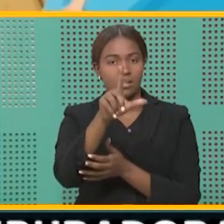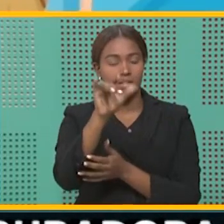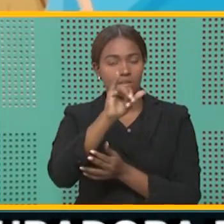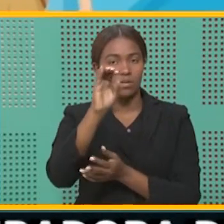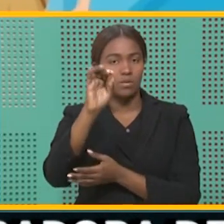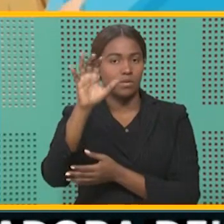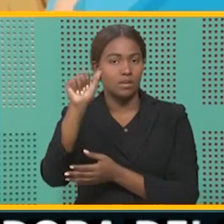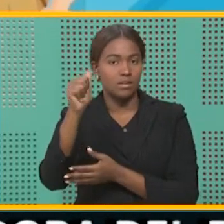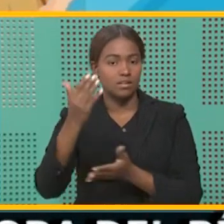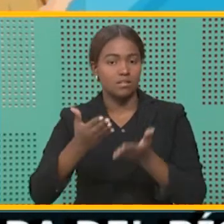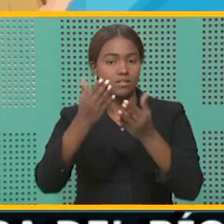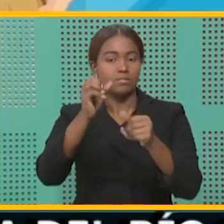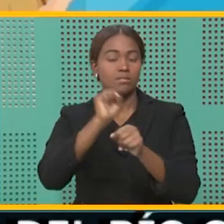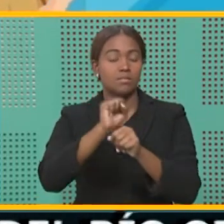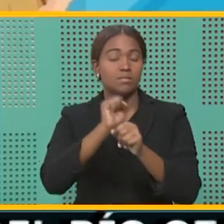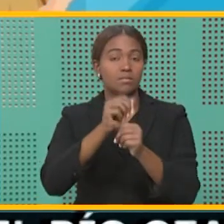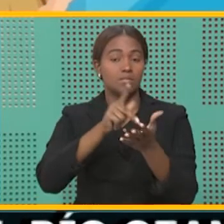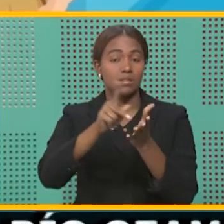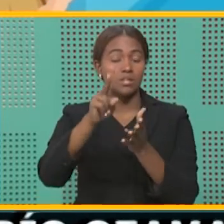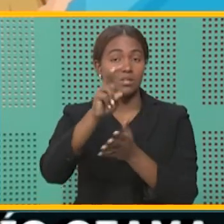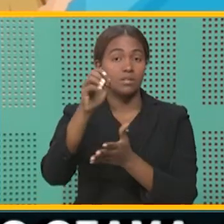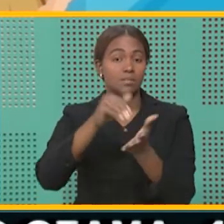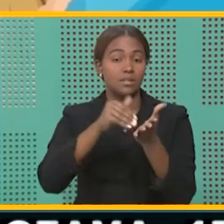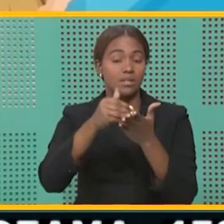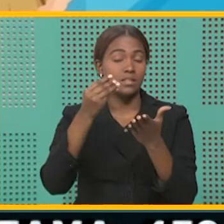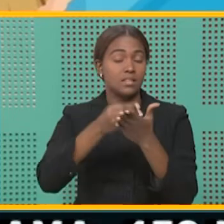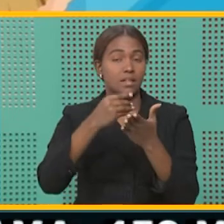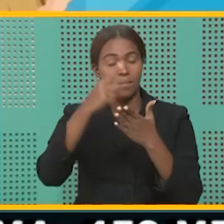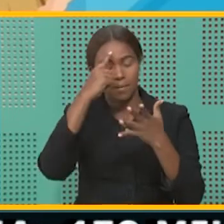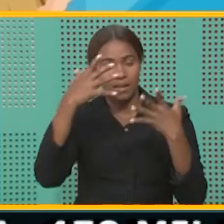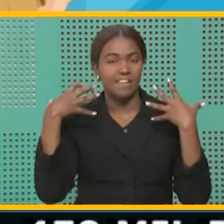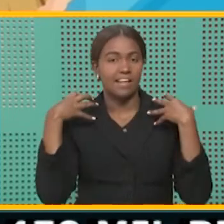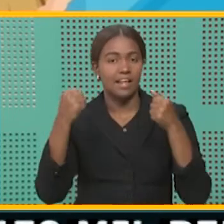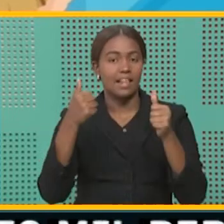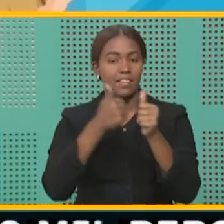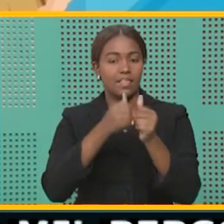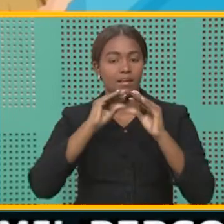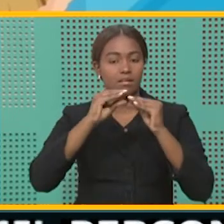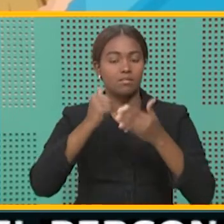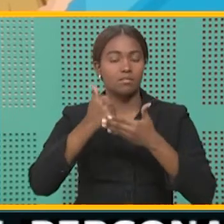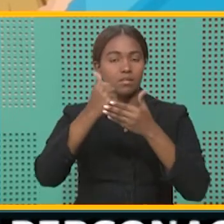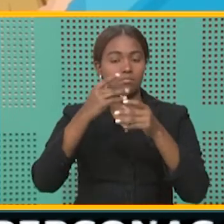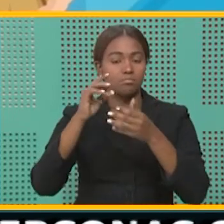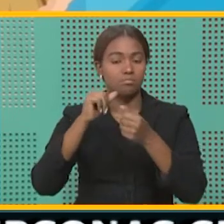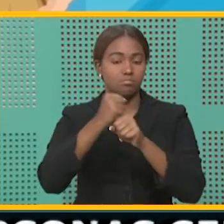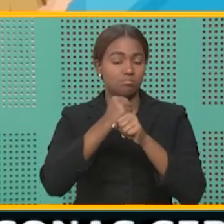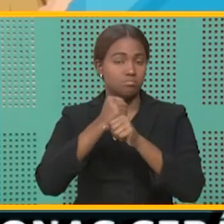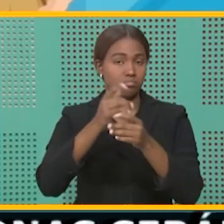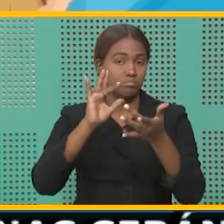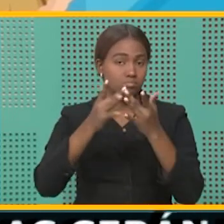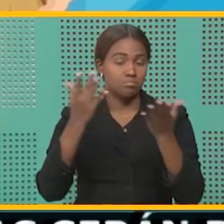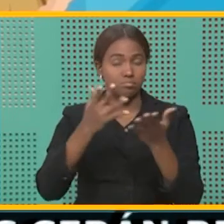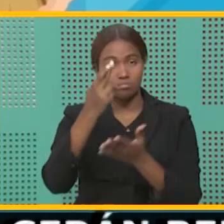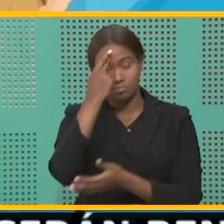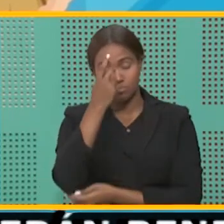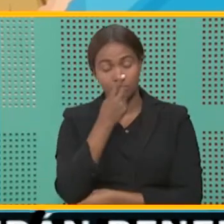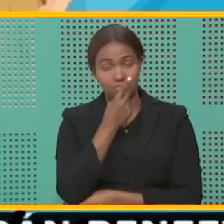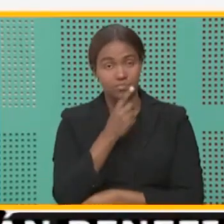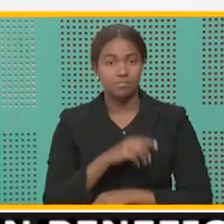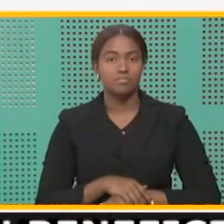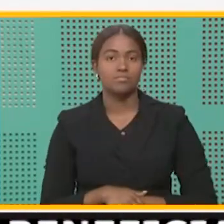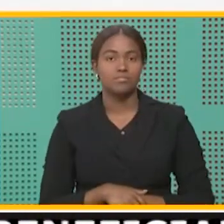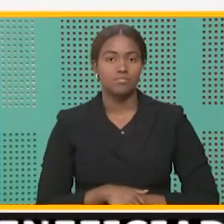supondrá una inversión de 50 millones de pesos para el fortalecimiento de las capacidades de ciberseguridad en la República Dominicana.